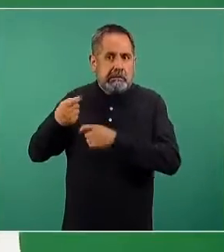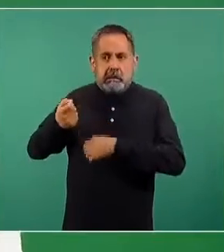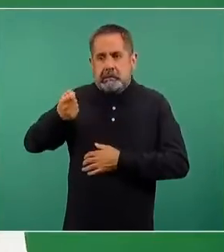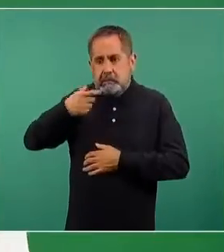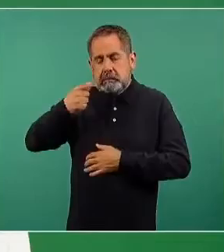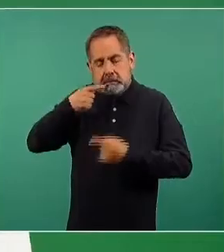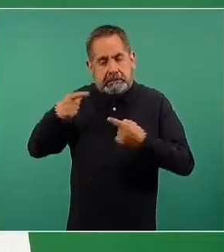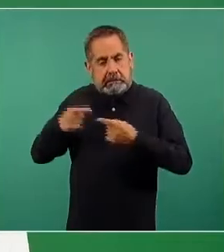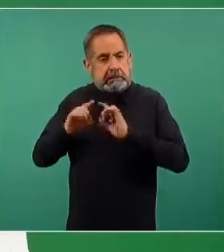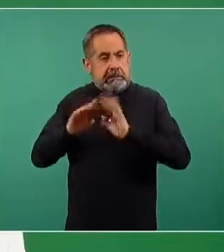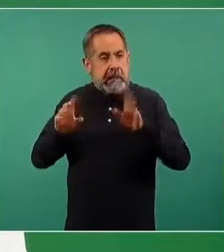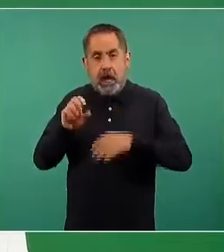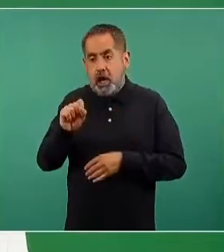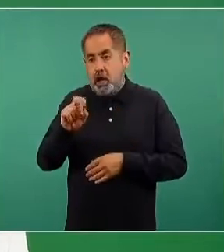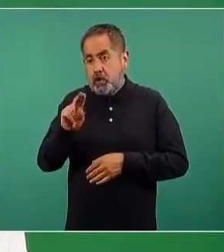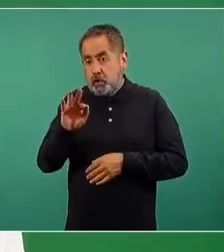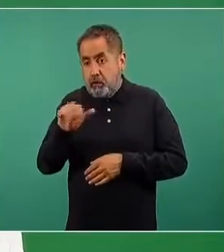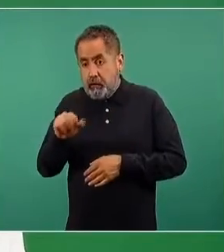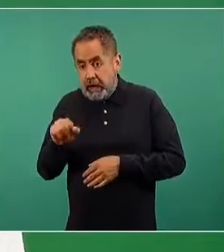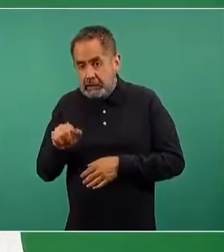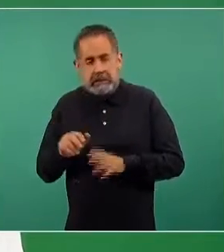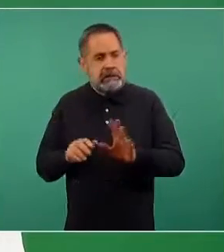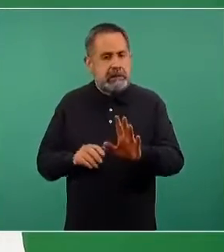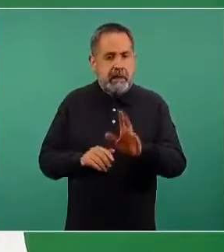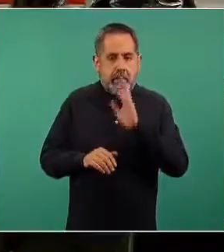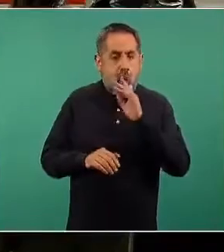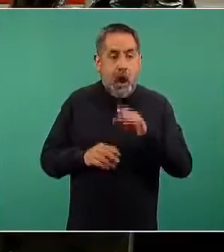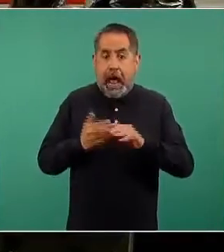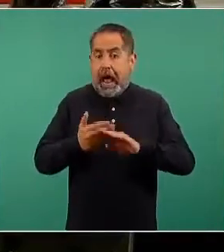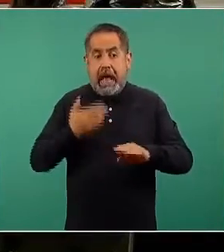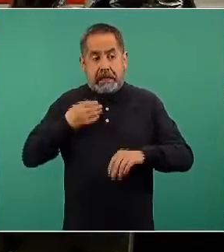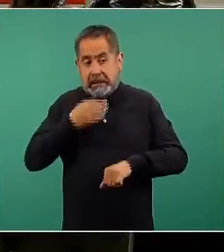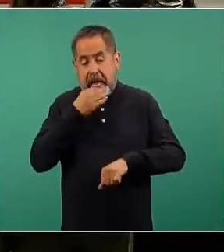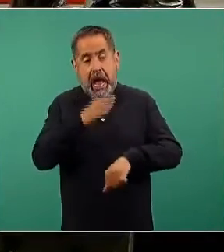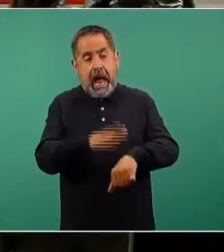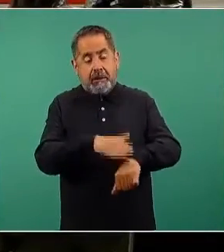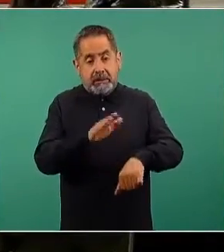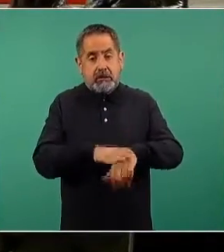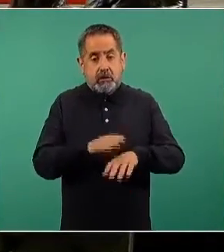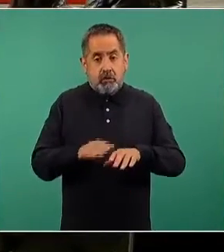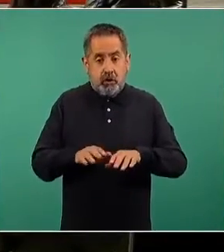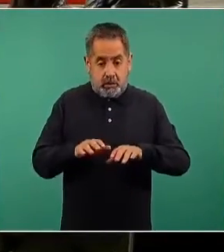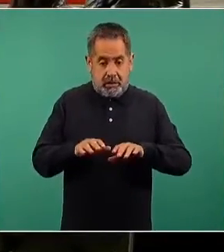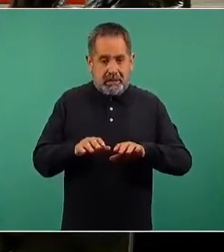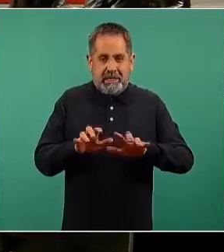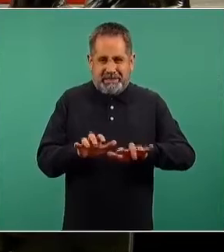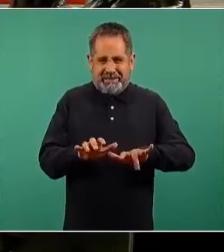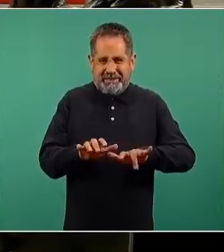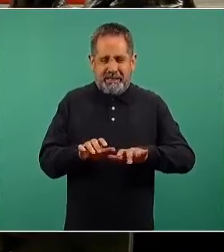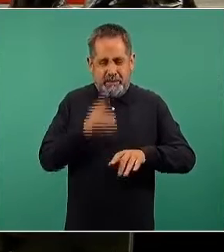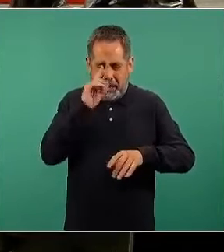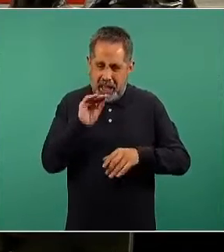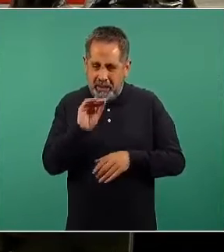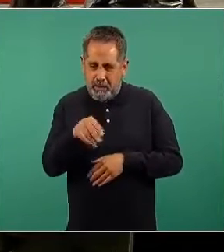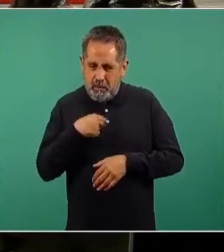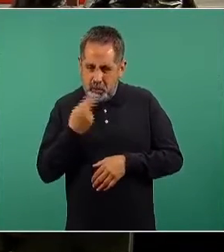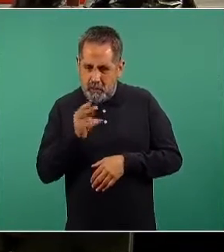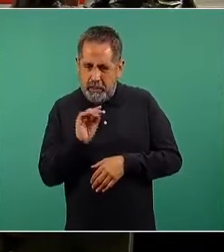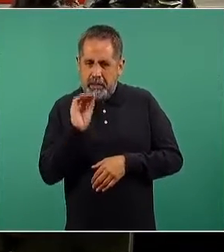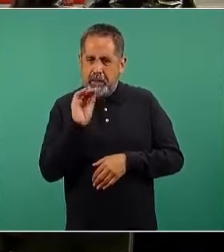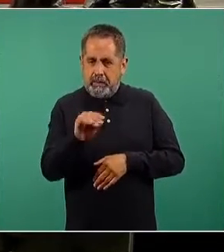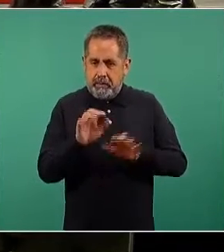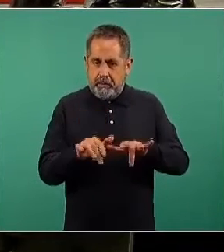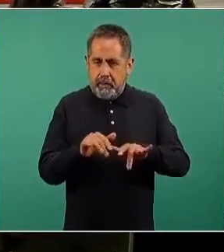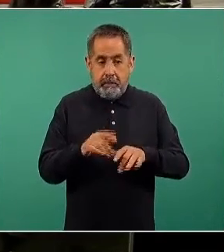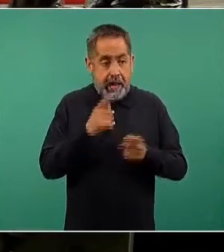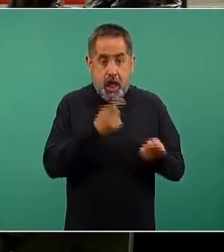de alergia a las sulfas, es conveniente que lo declare en el momento de registro de su vacunación para que